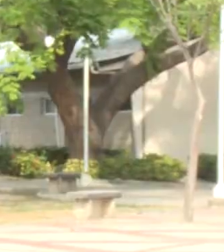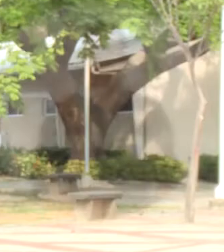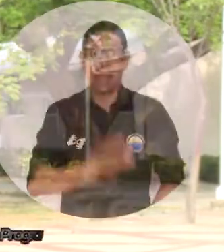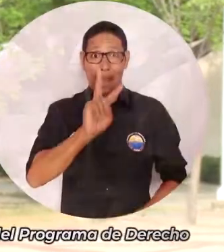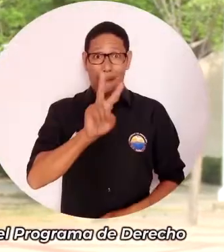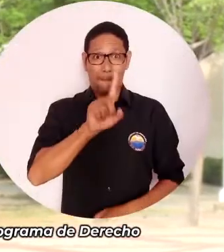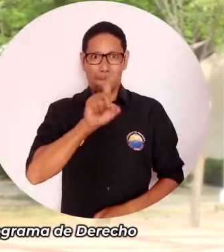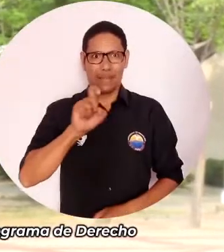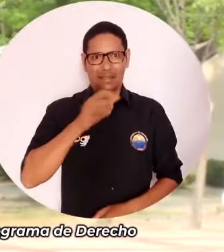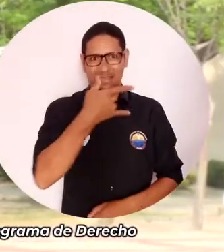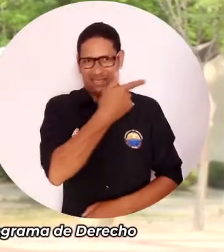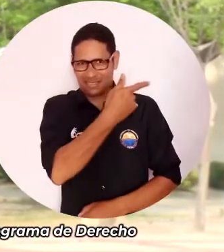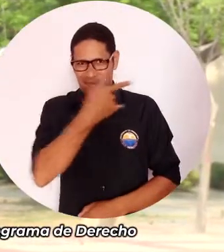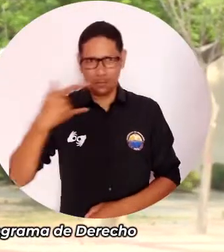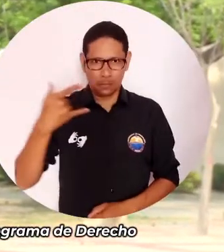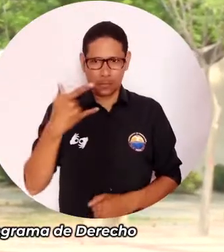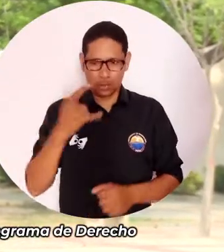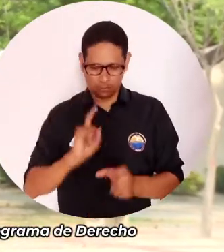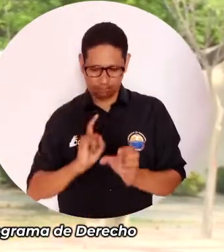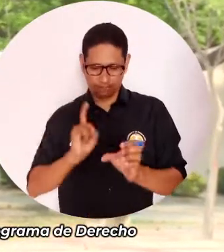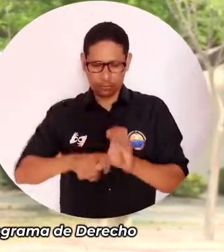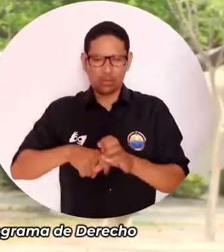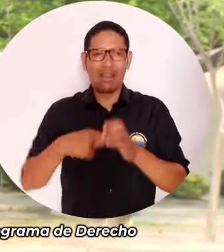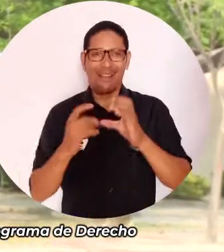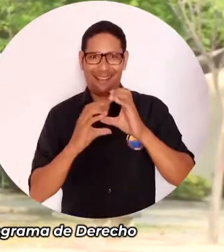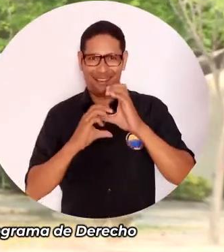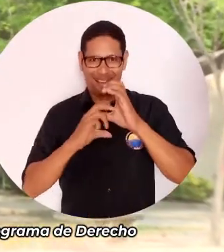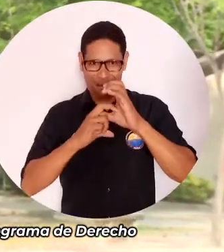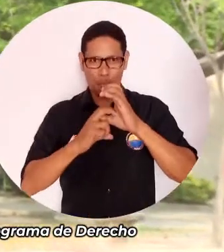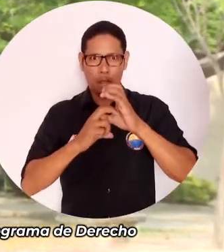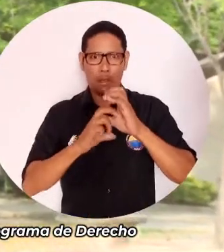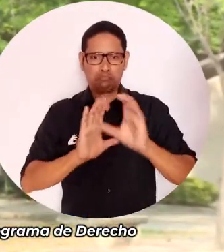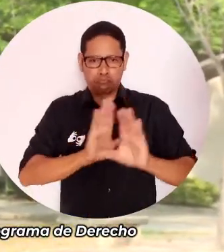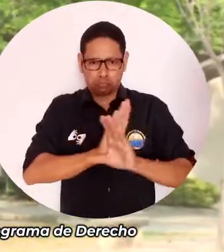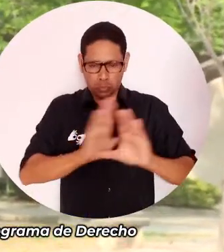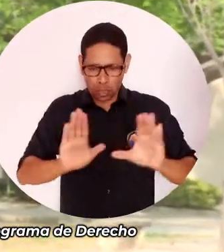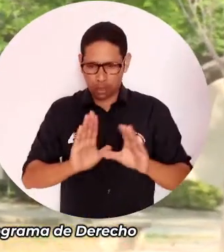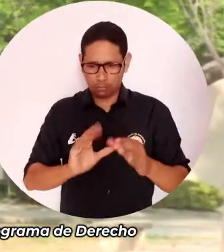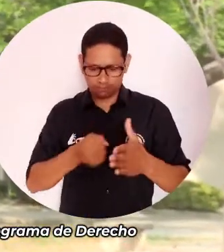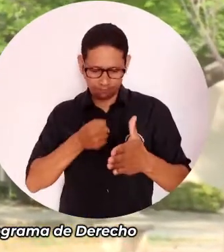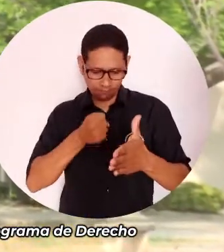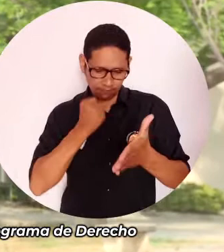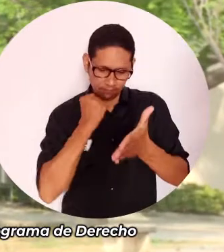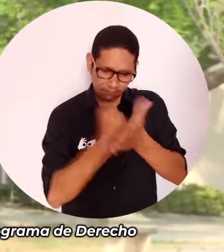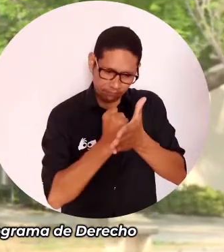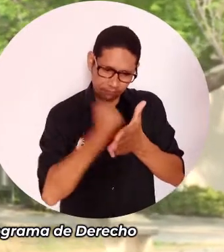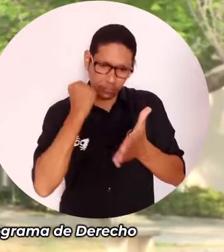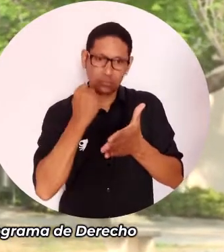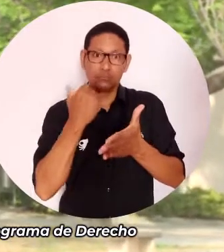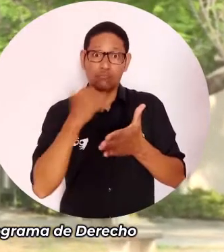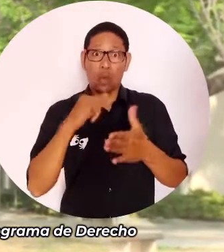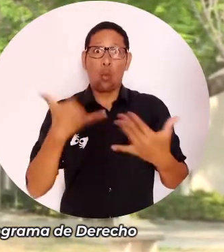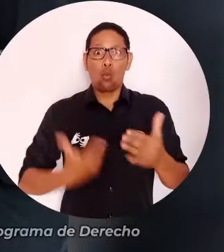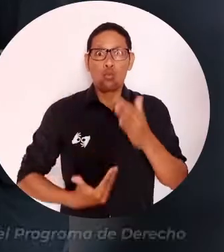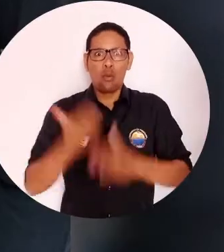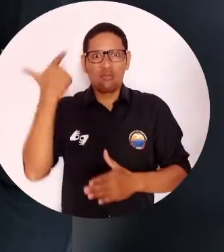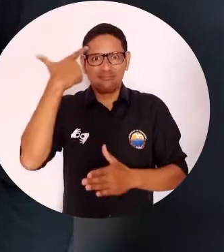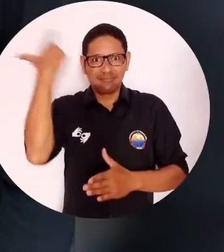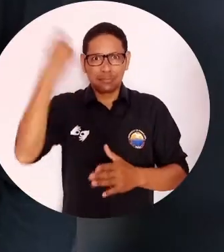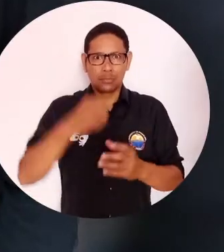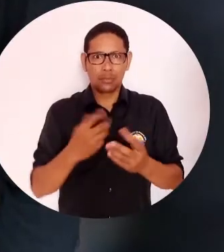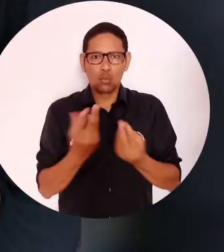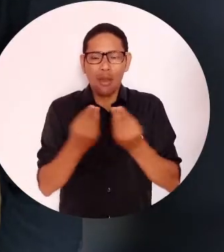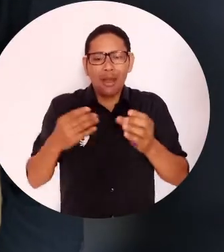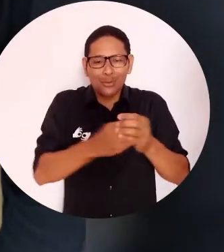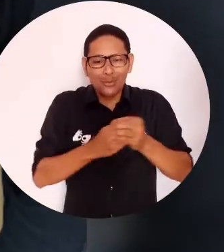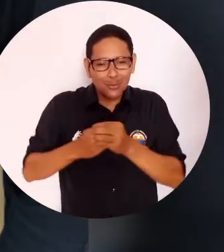El día 26 de marzo nos pudimos constituir en Cámara de Comercio haciendo de verdad realidad este desafío como